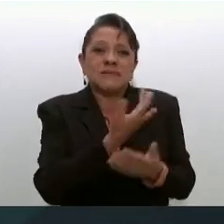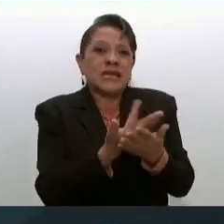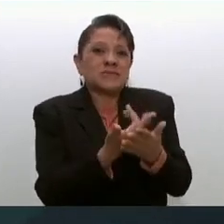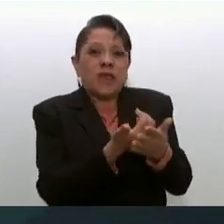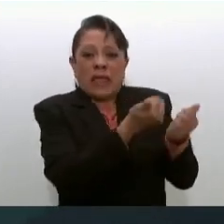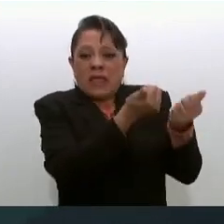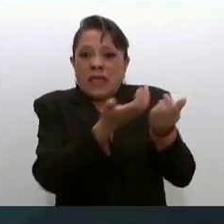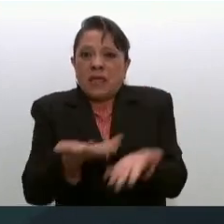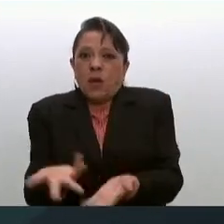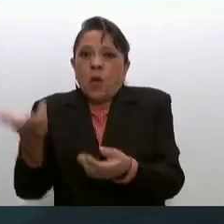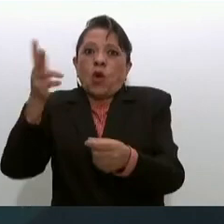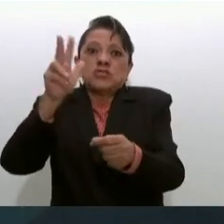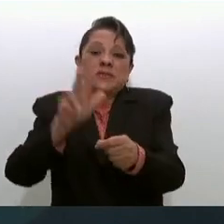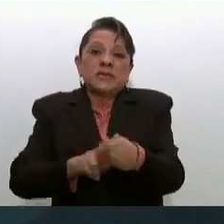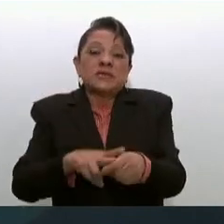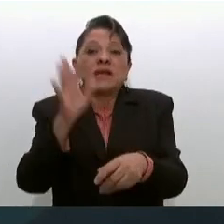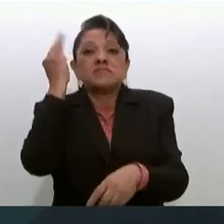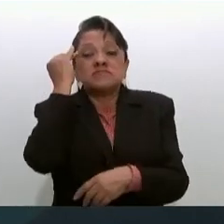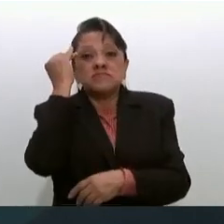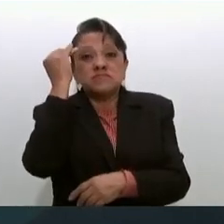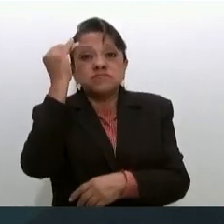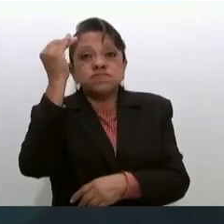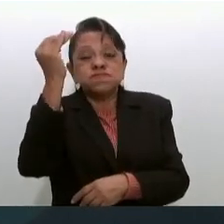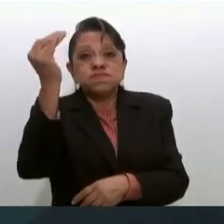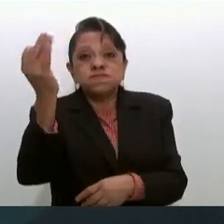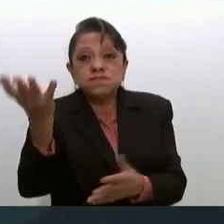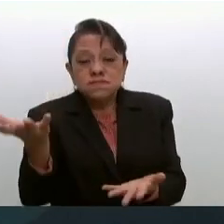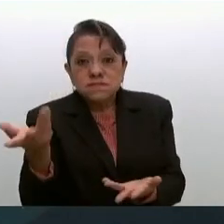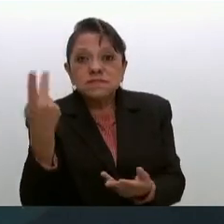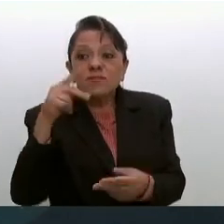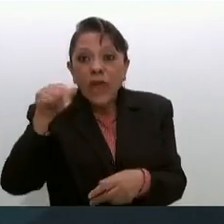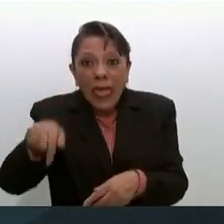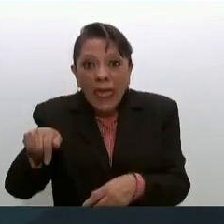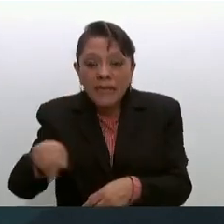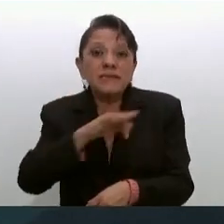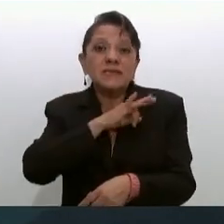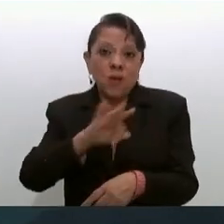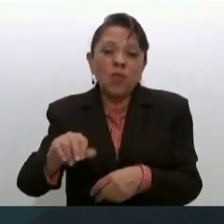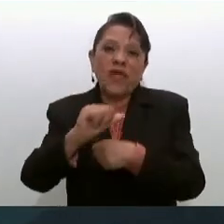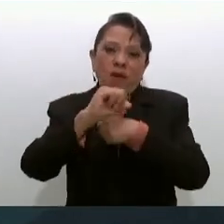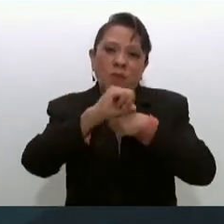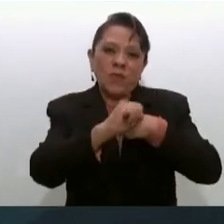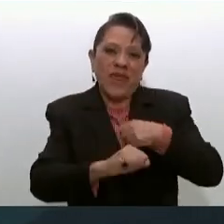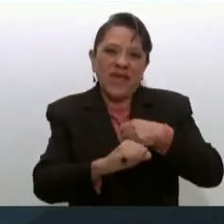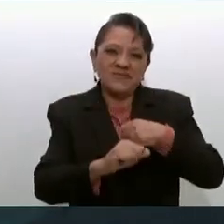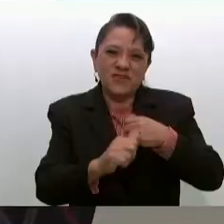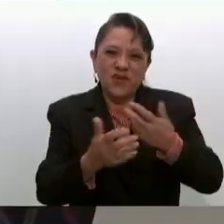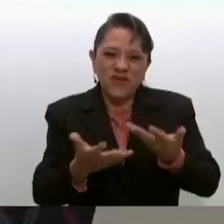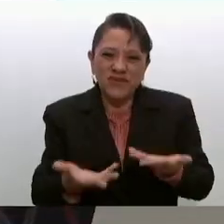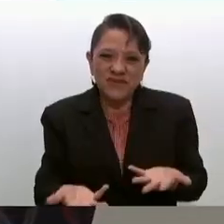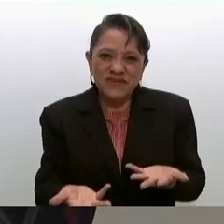a un hospital donde se pueda hacer una operación una